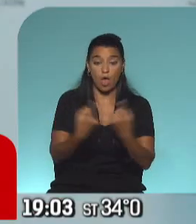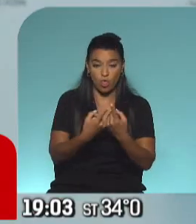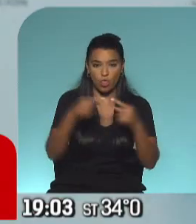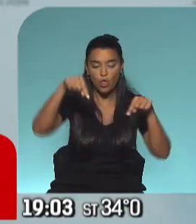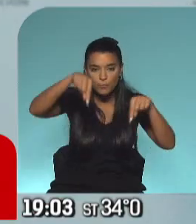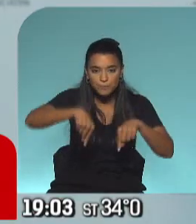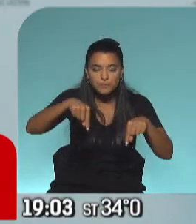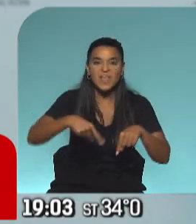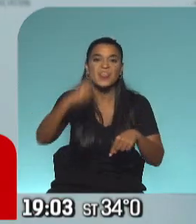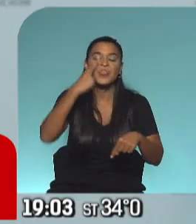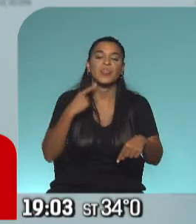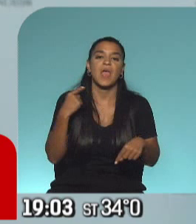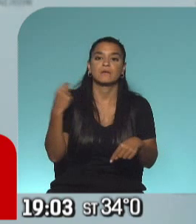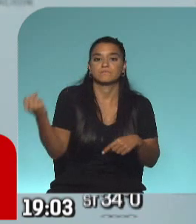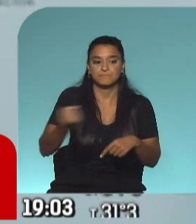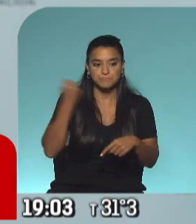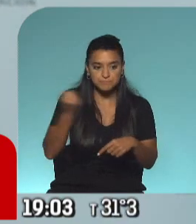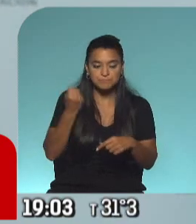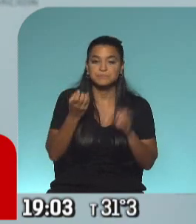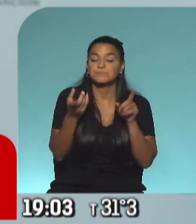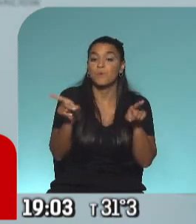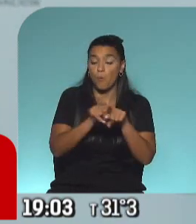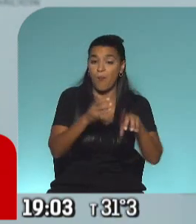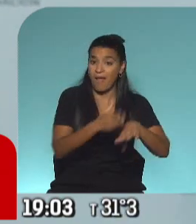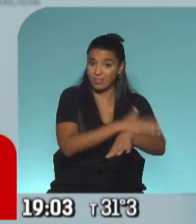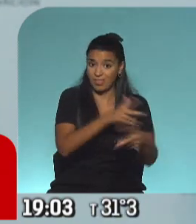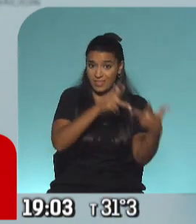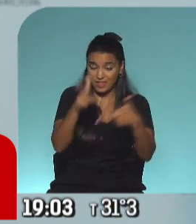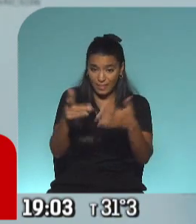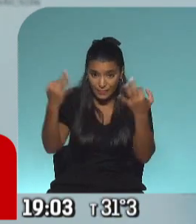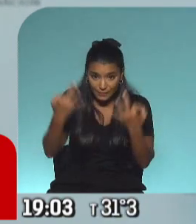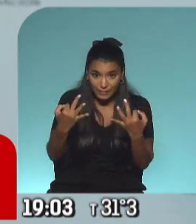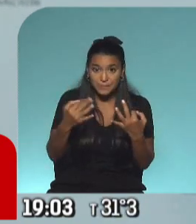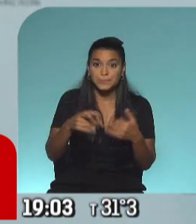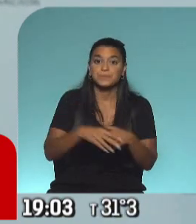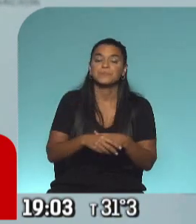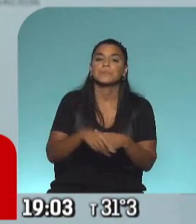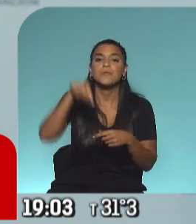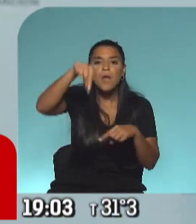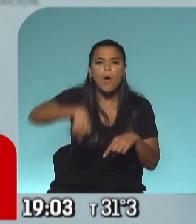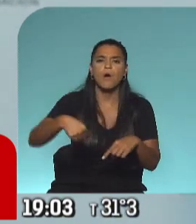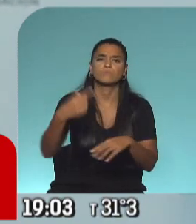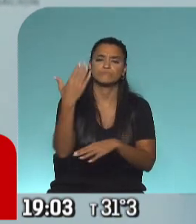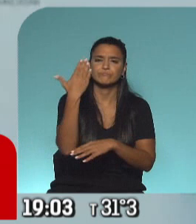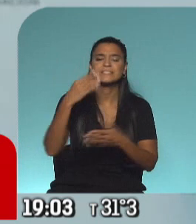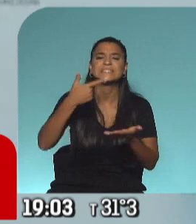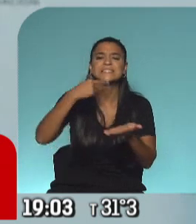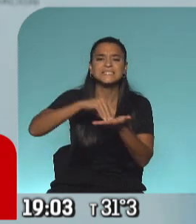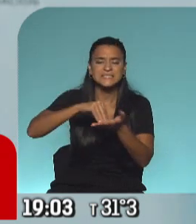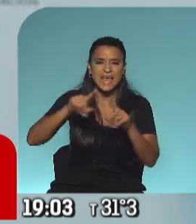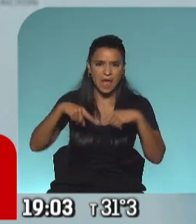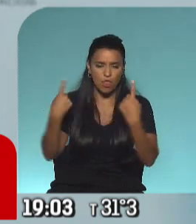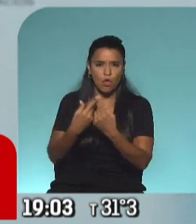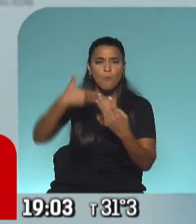en esta jornada histórica, donde, como vos bien decías, está en este momento, con la palabra, el senador Maurice